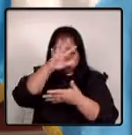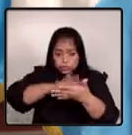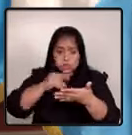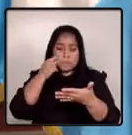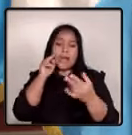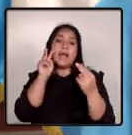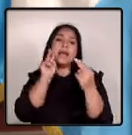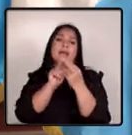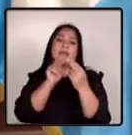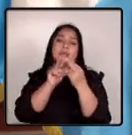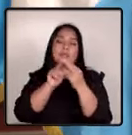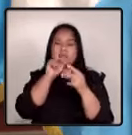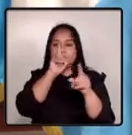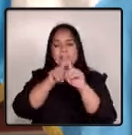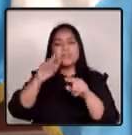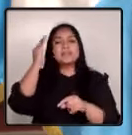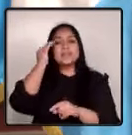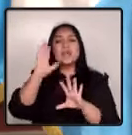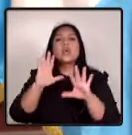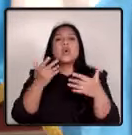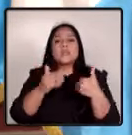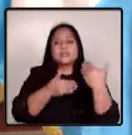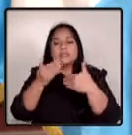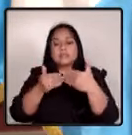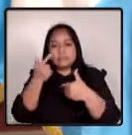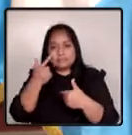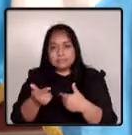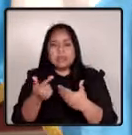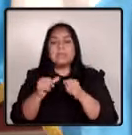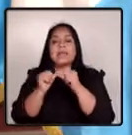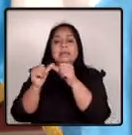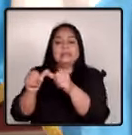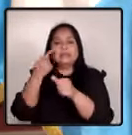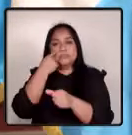y saber cómo proceder respecto a lo que usted mencionaba.